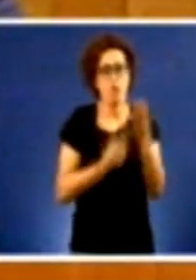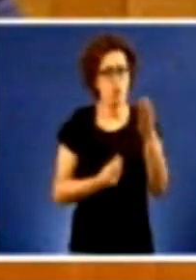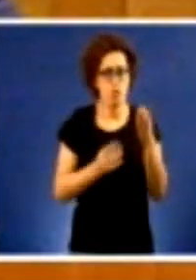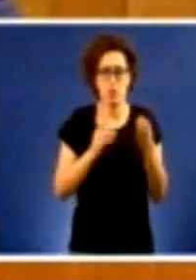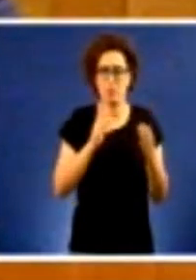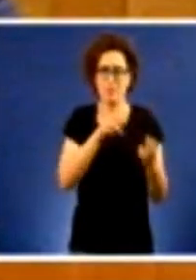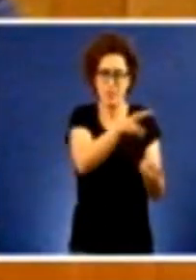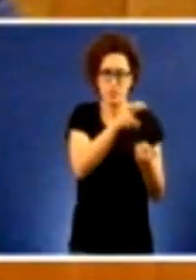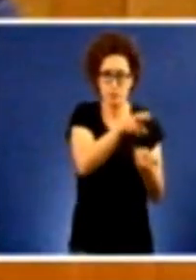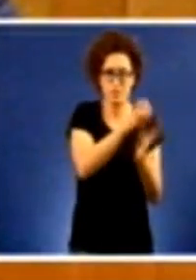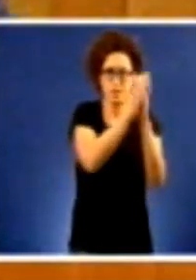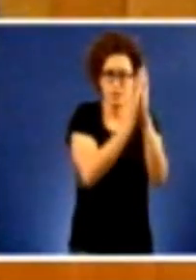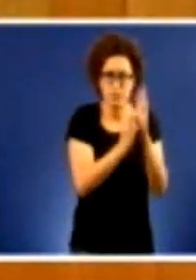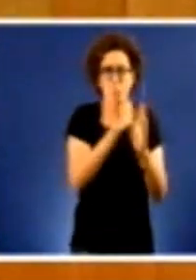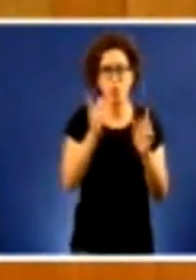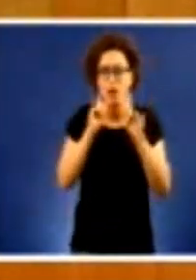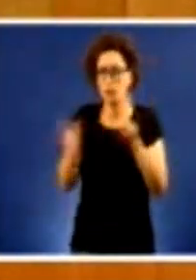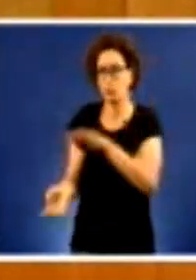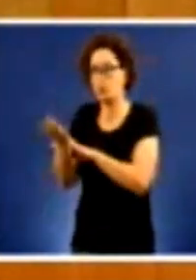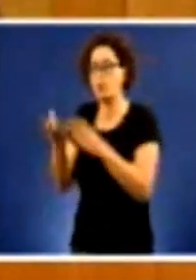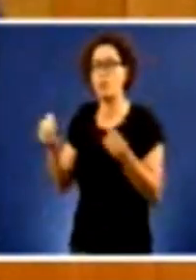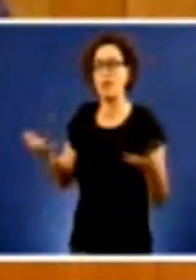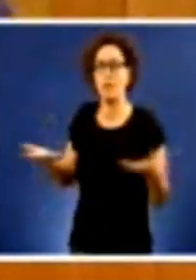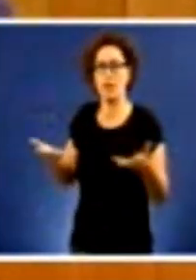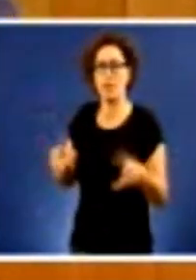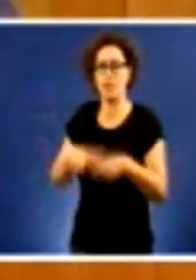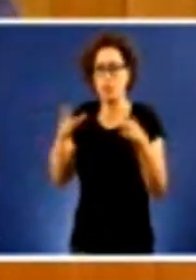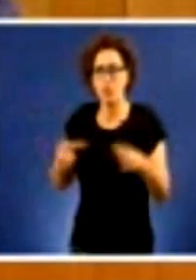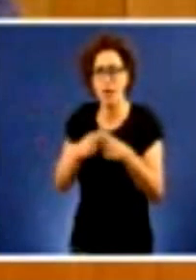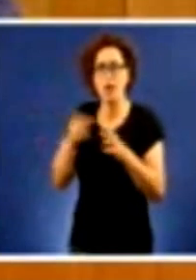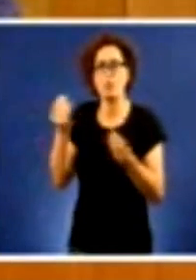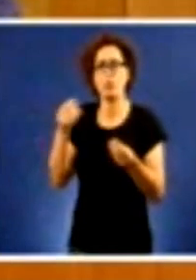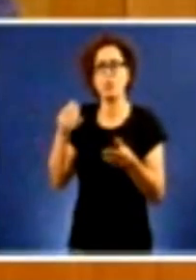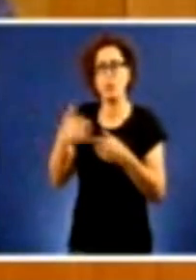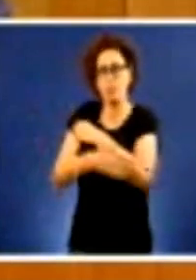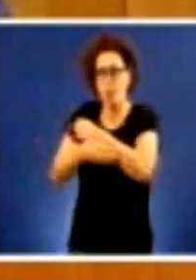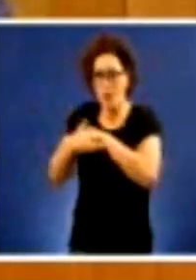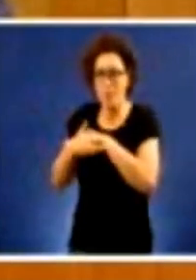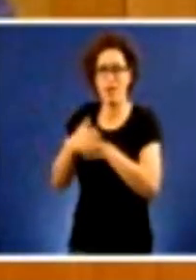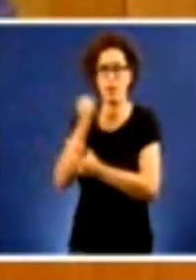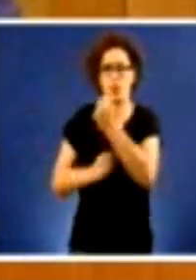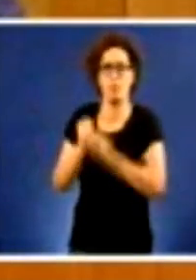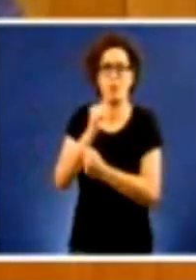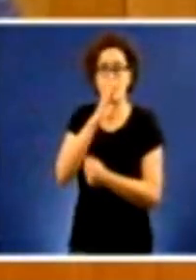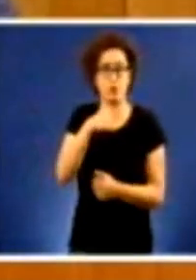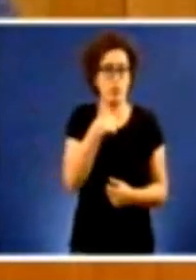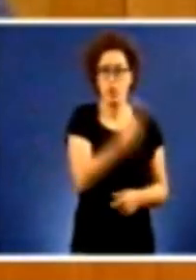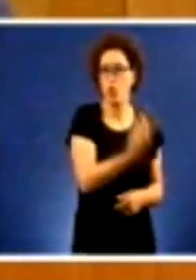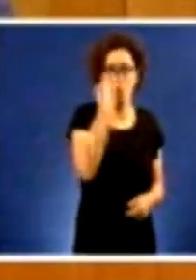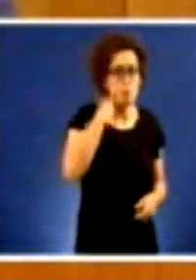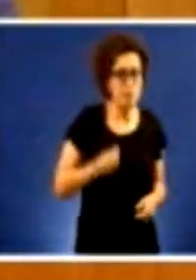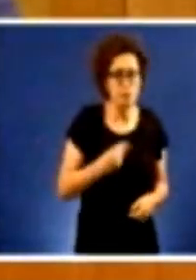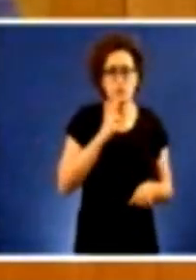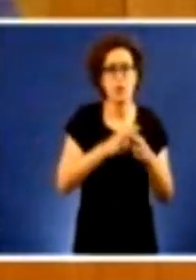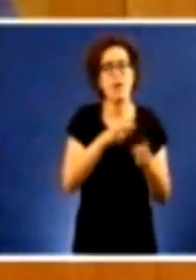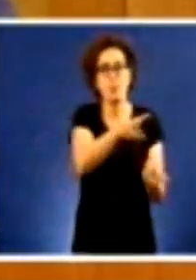tantas emergencias sociais e con tanta precariedade económica o mismo digo do imposto de sucesión se do